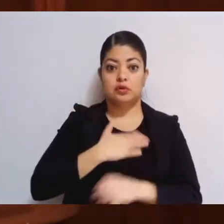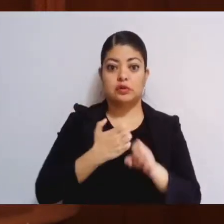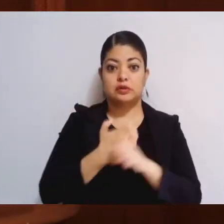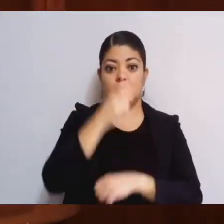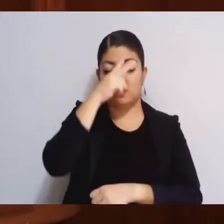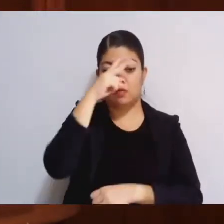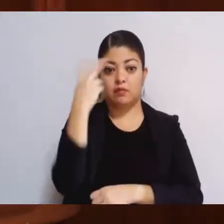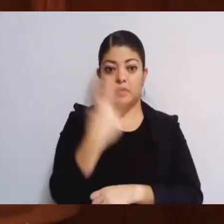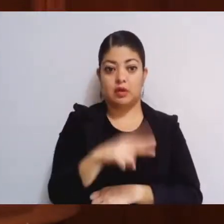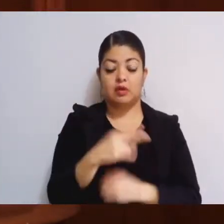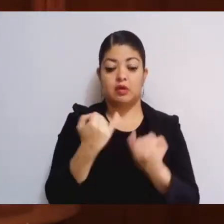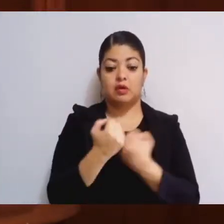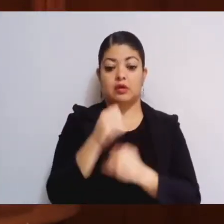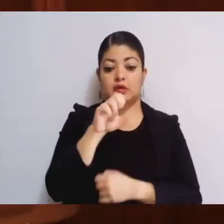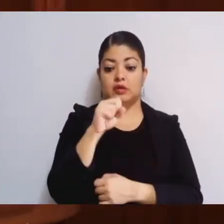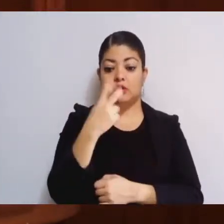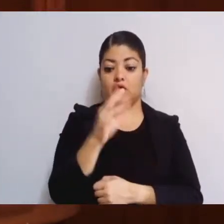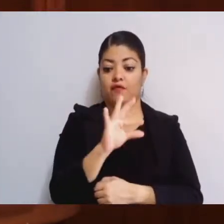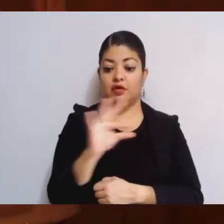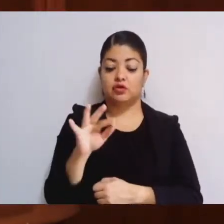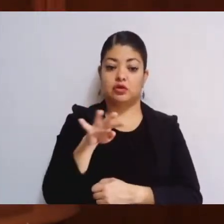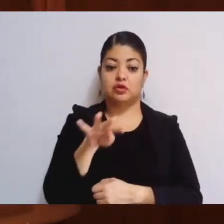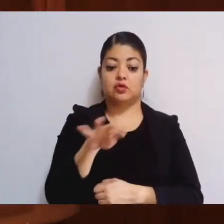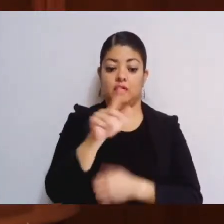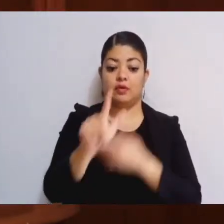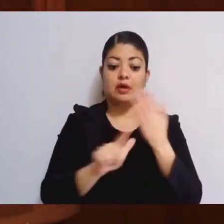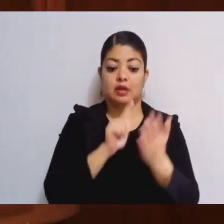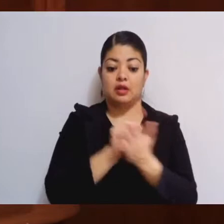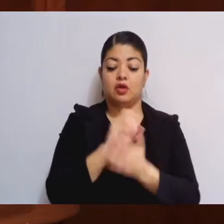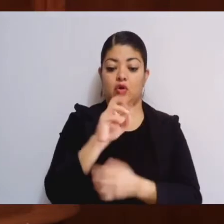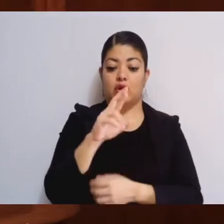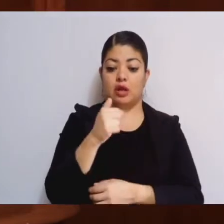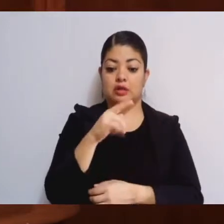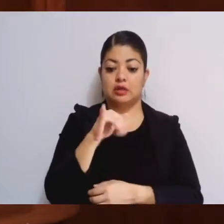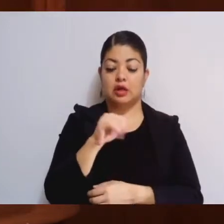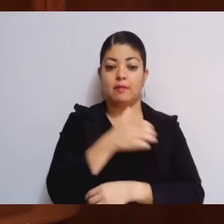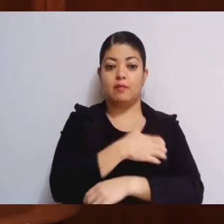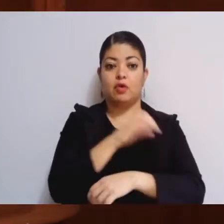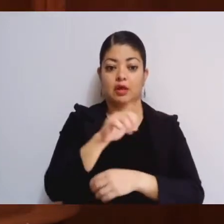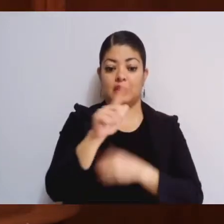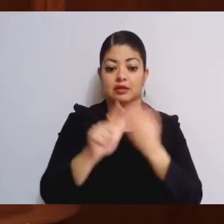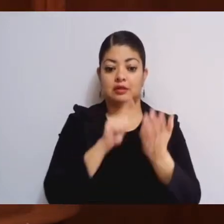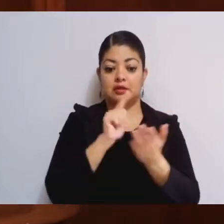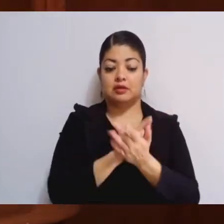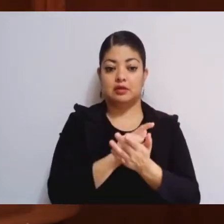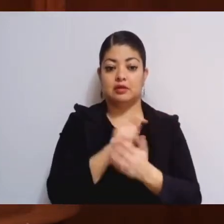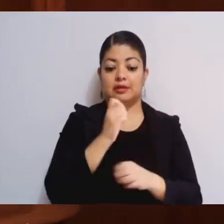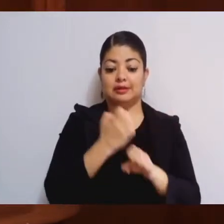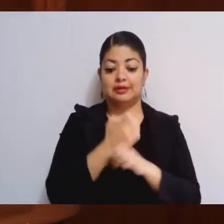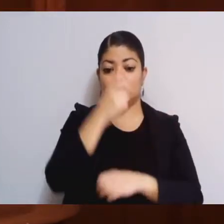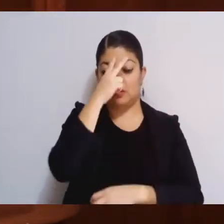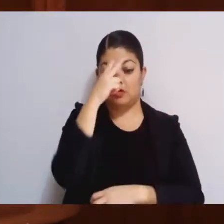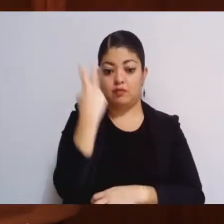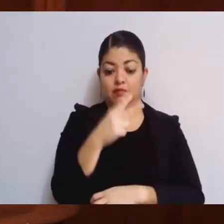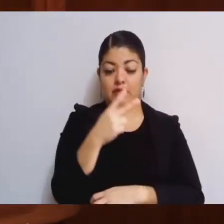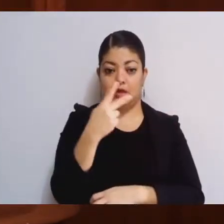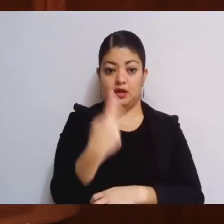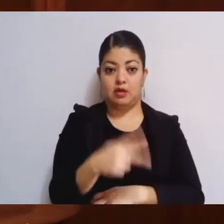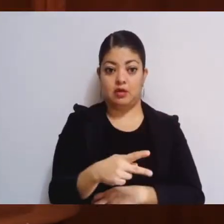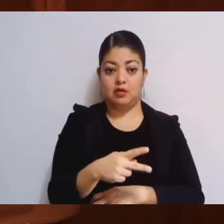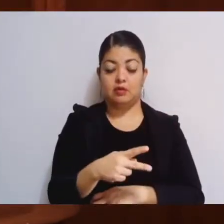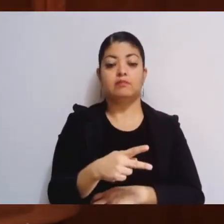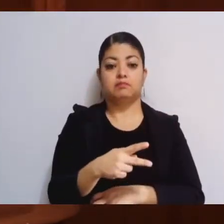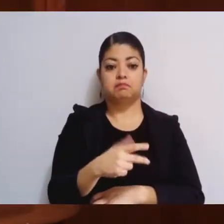y 62 fracción 19 de la Ley Orgánica del Poder Legislativo del Estado Libre y Soberano de México, nos